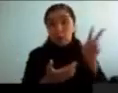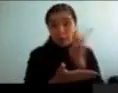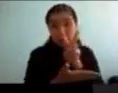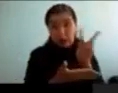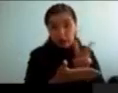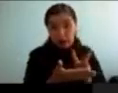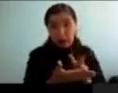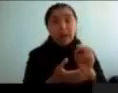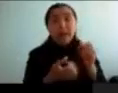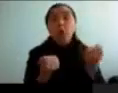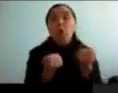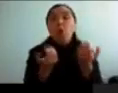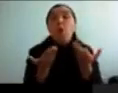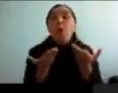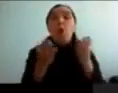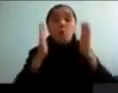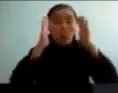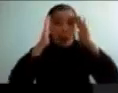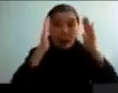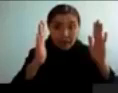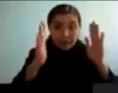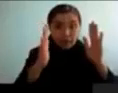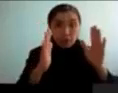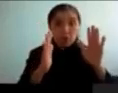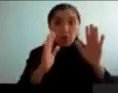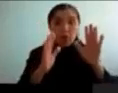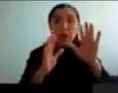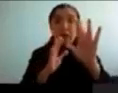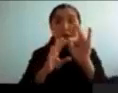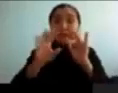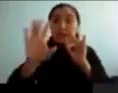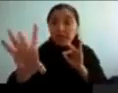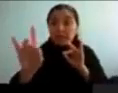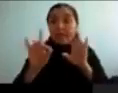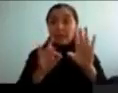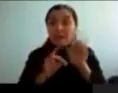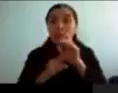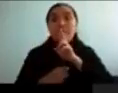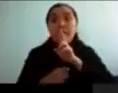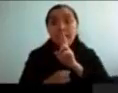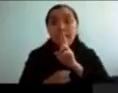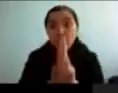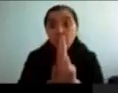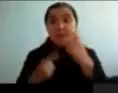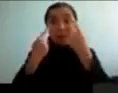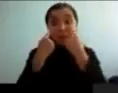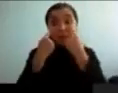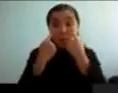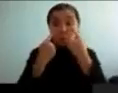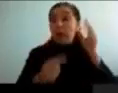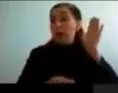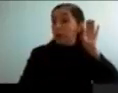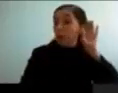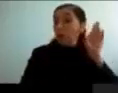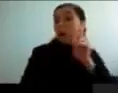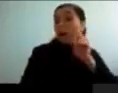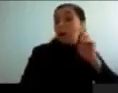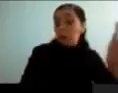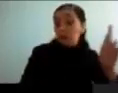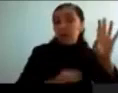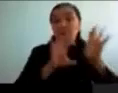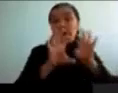qué manera la atención, está modulando, por ejemplo, la selectividad, y la amplitud, de las respuestas neuronales, en regiones visuales, en regiones auditivas, en modelos animales.